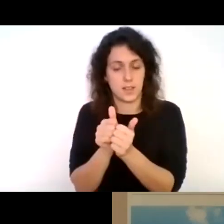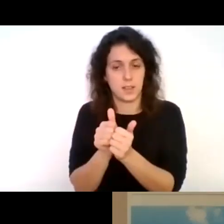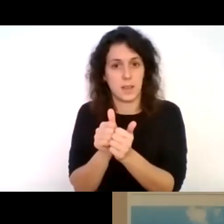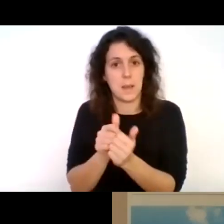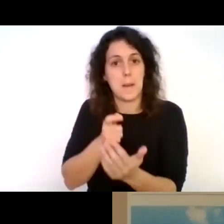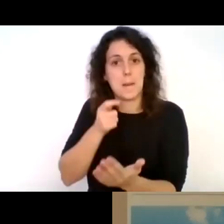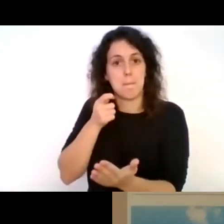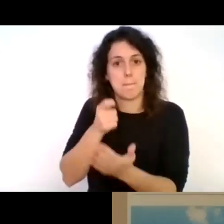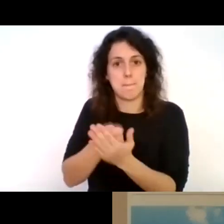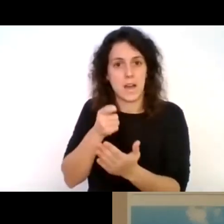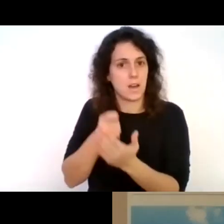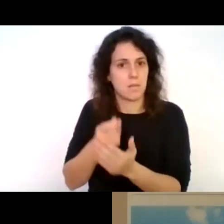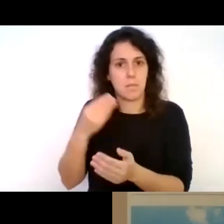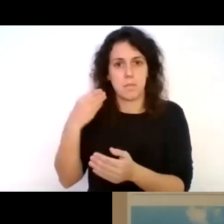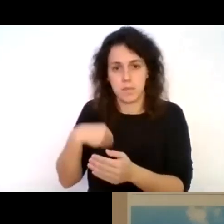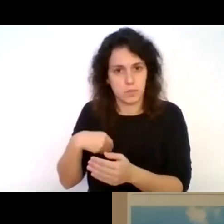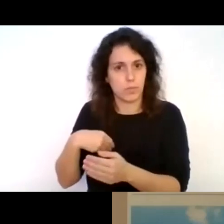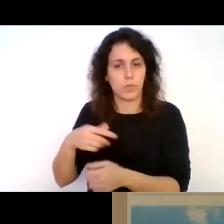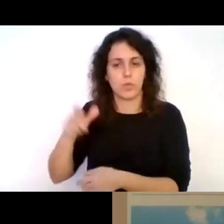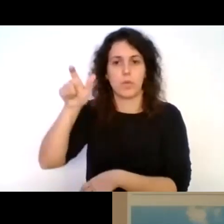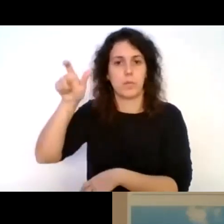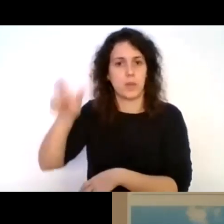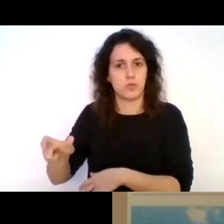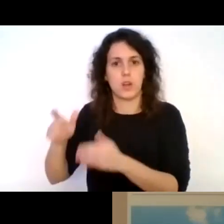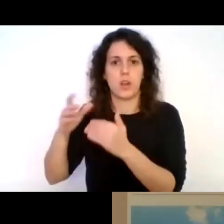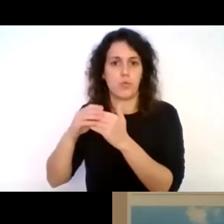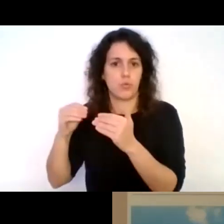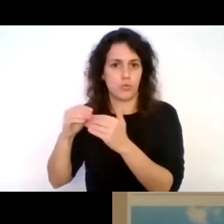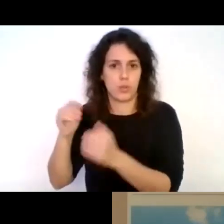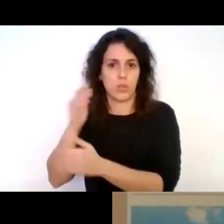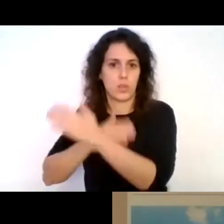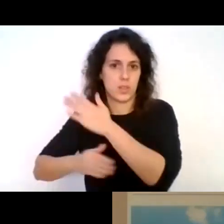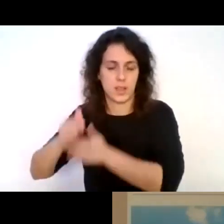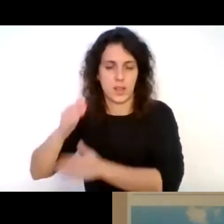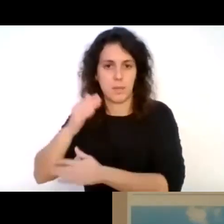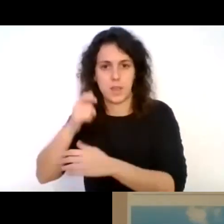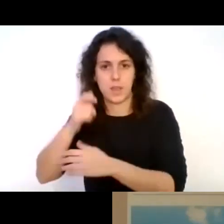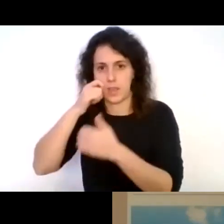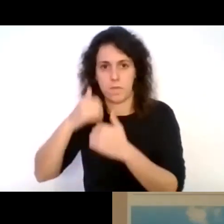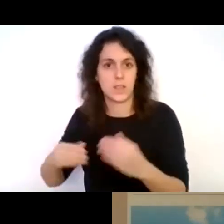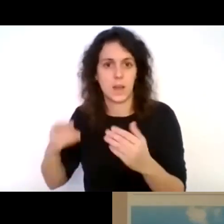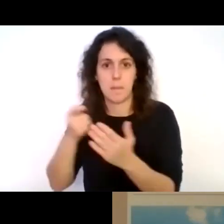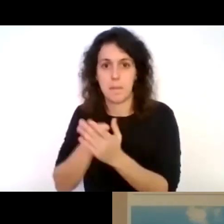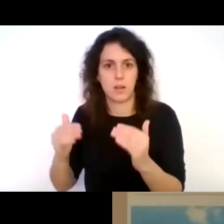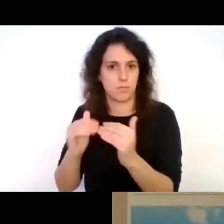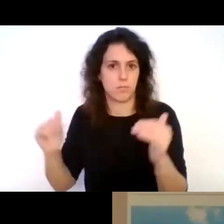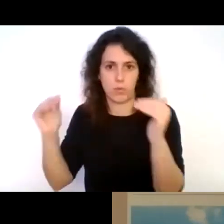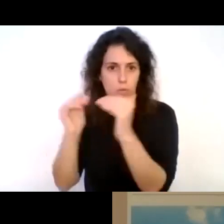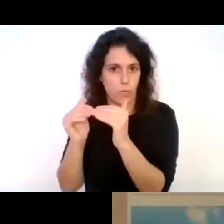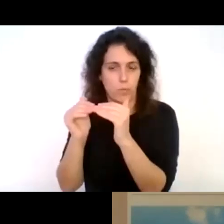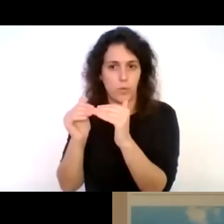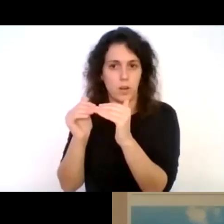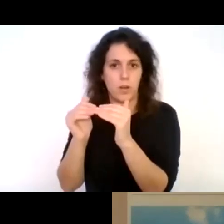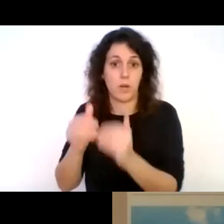la misma cuota que el participante con algunas discapacidades físicas. Es decir, por lo menos, porque en